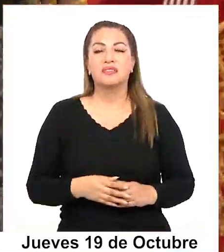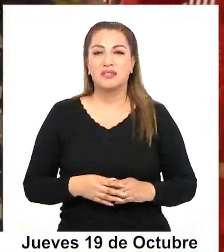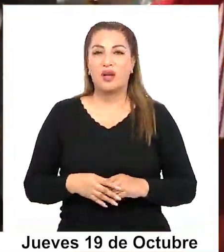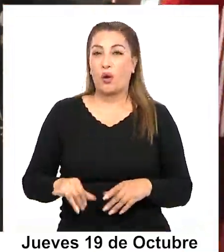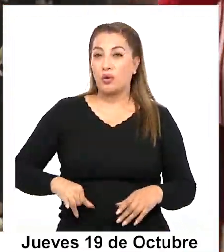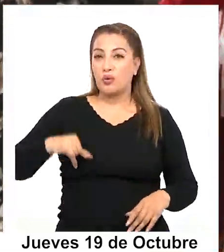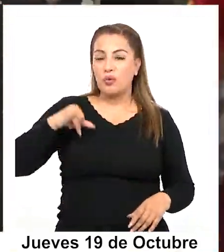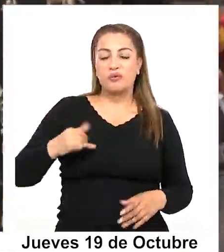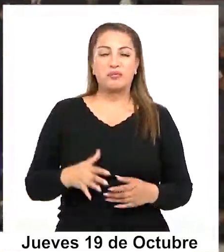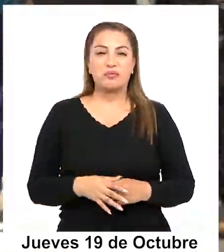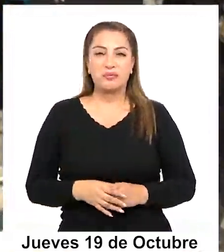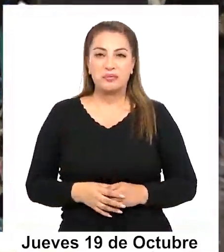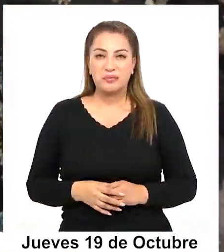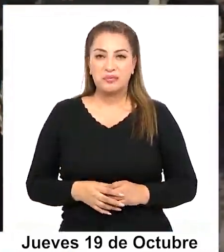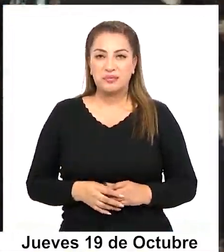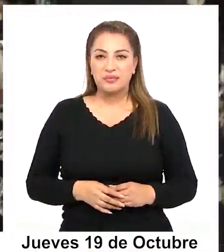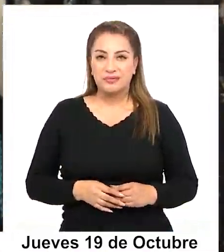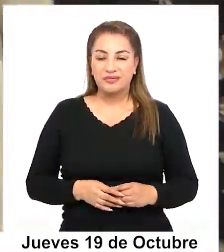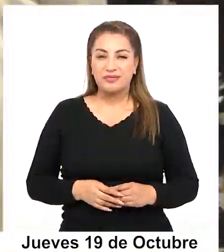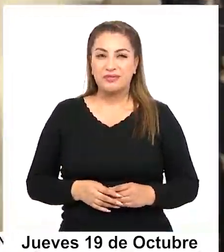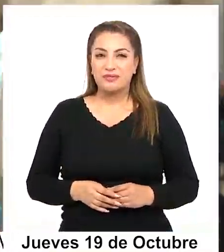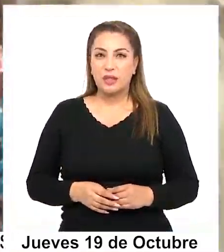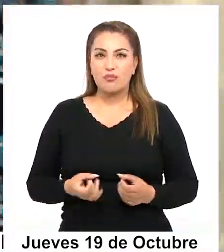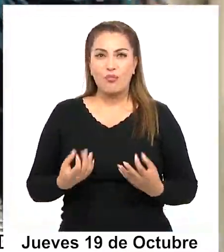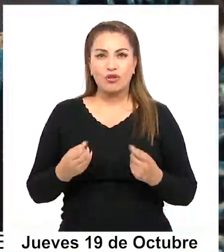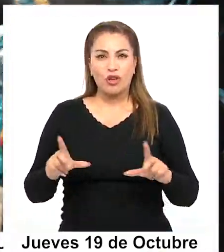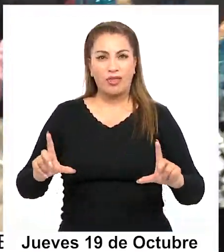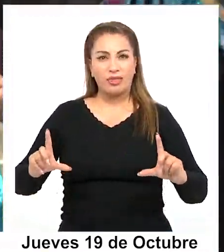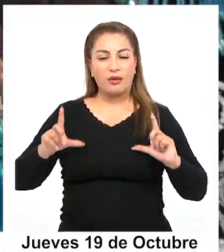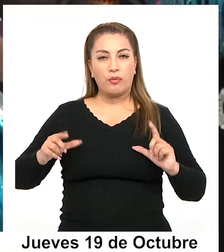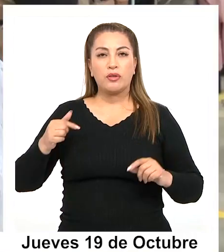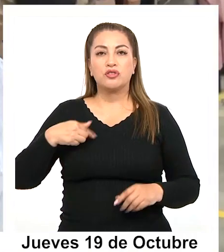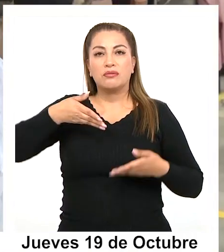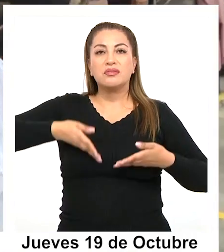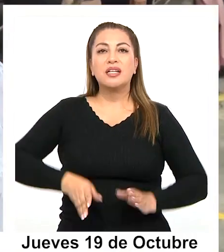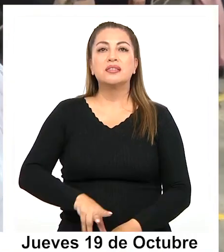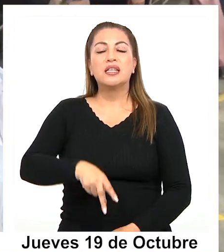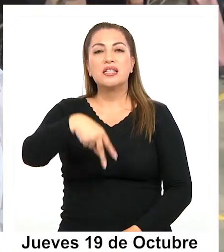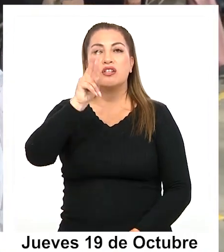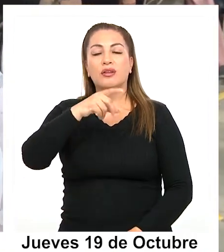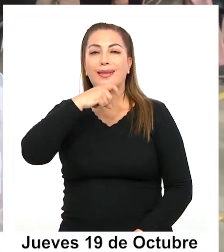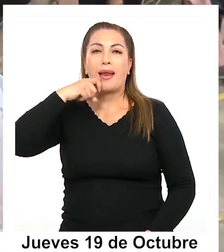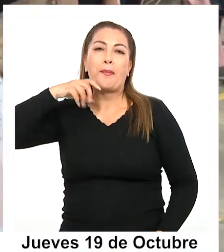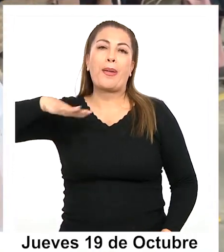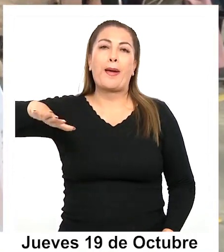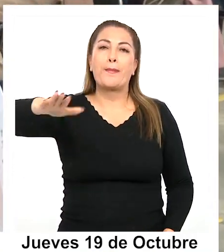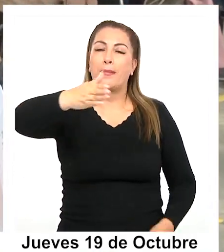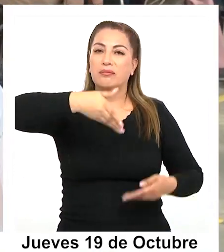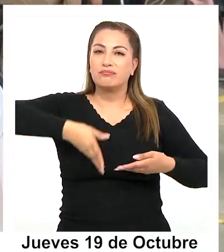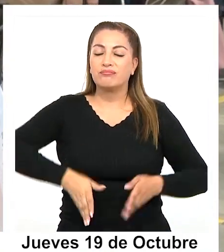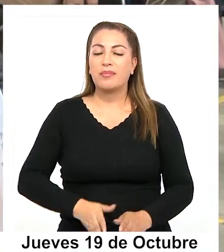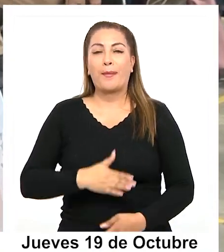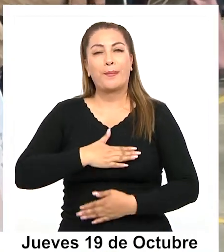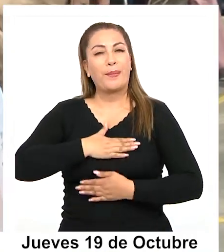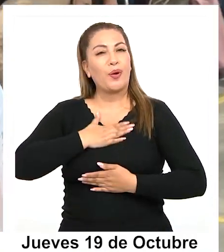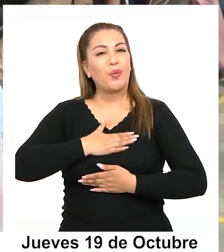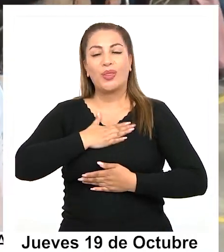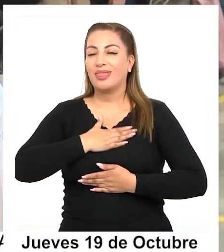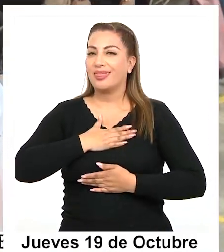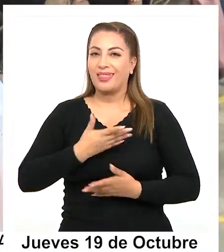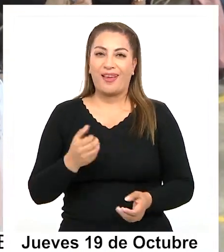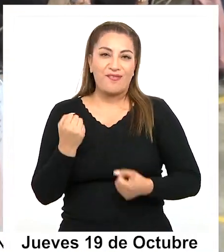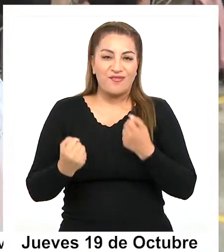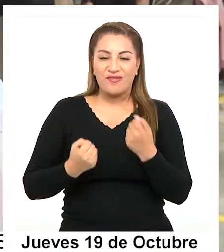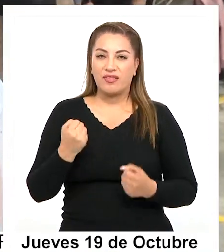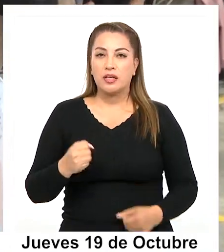recibido diplomas varios. Soy Nortina, nací en La Pampa, así que me gusta el baile.